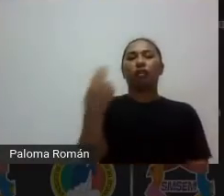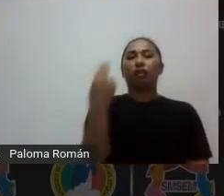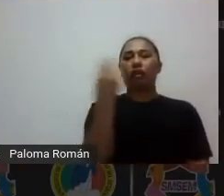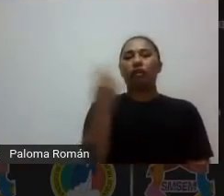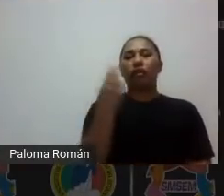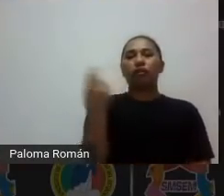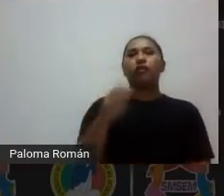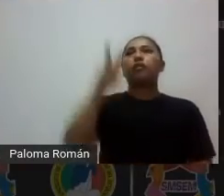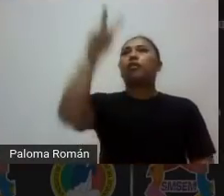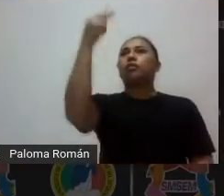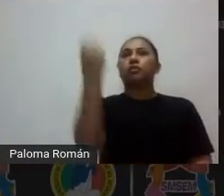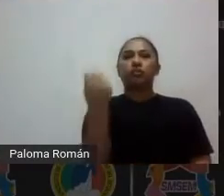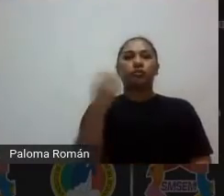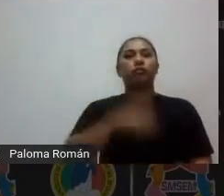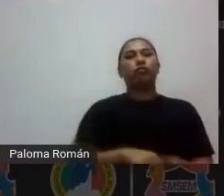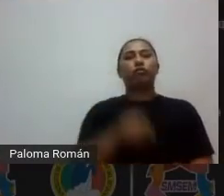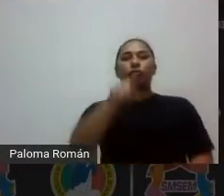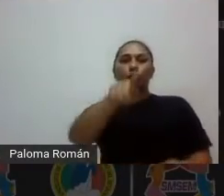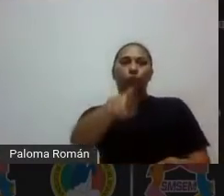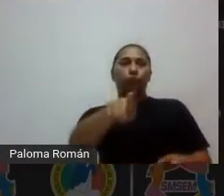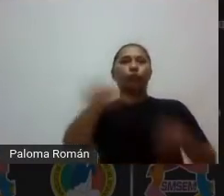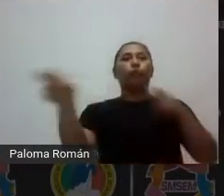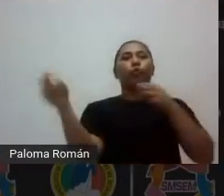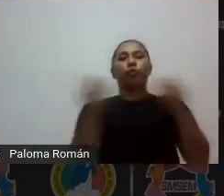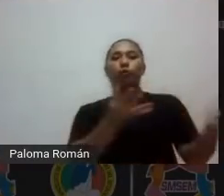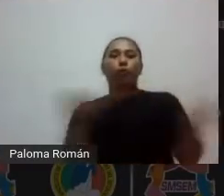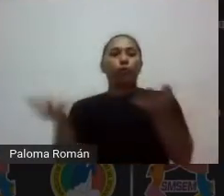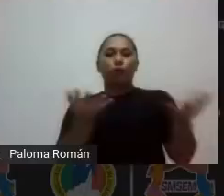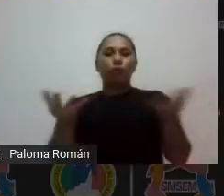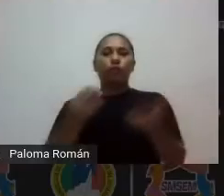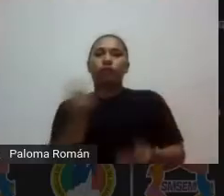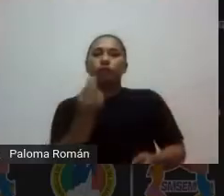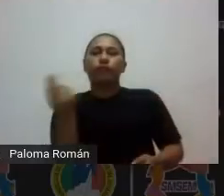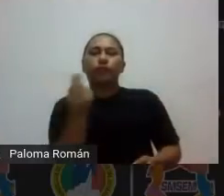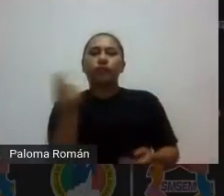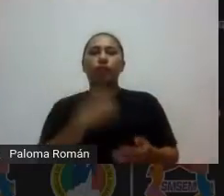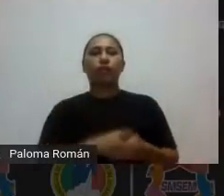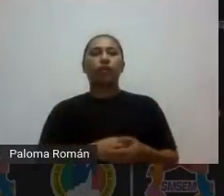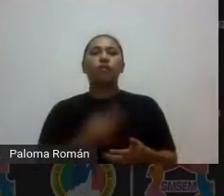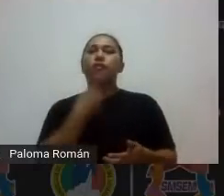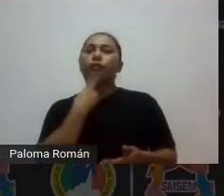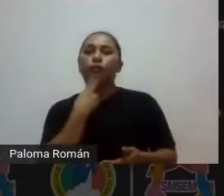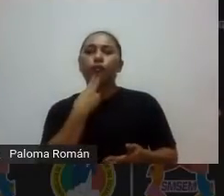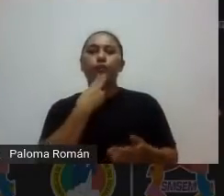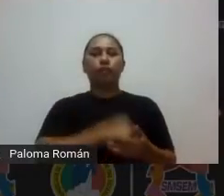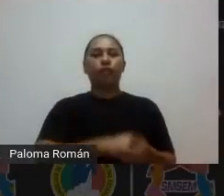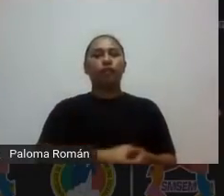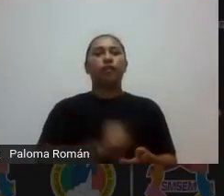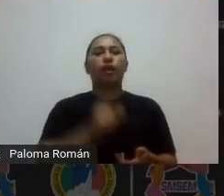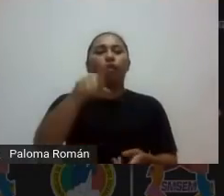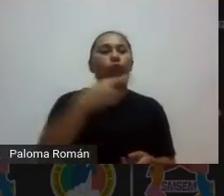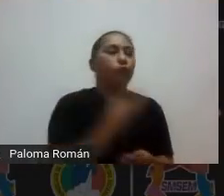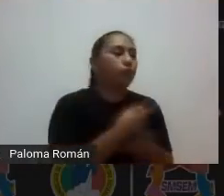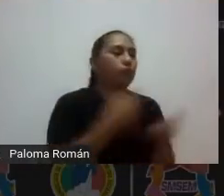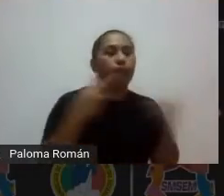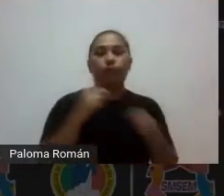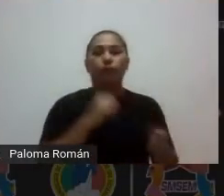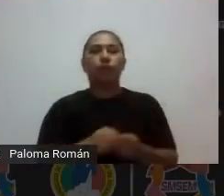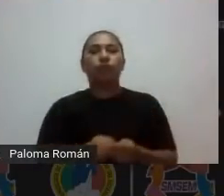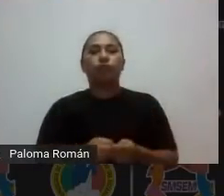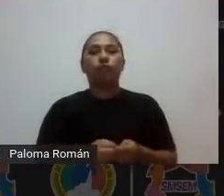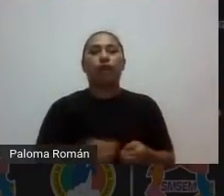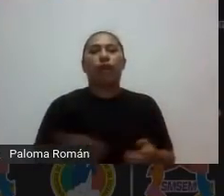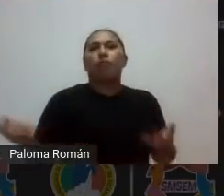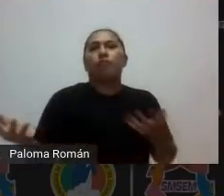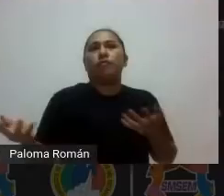digitales ya sabes manejar para que los insertes y les hagas muy atractiva el trabajo a ellos no que si vas a usar